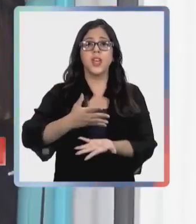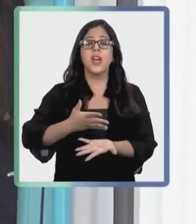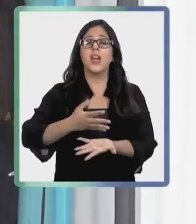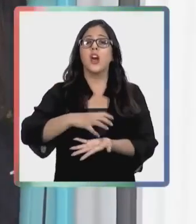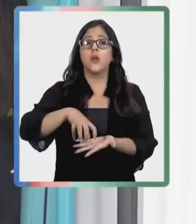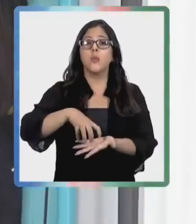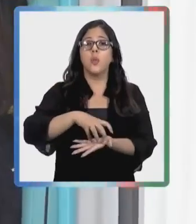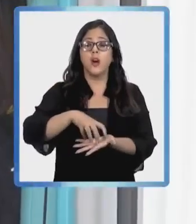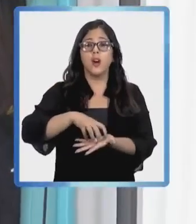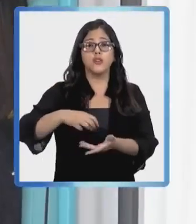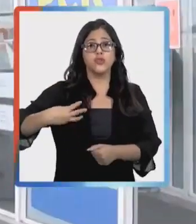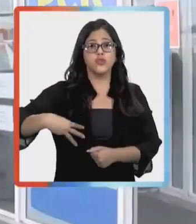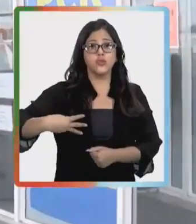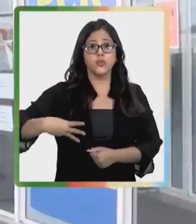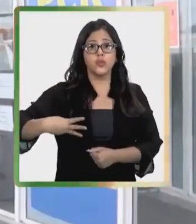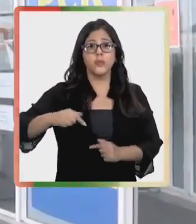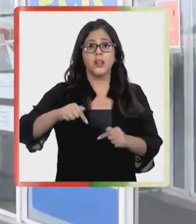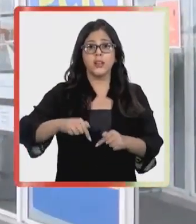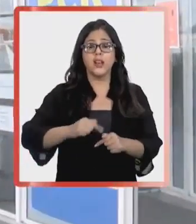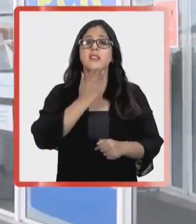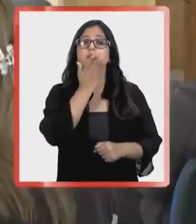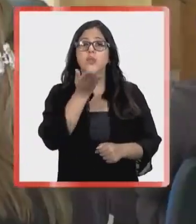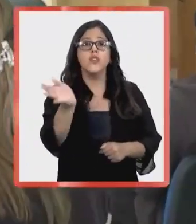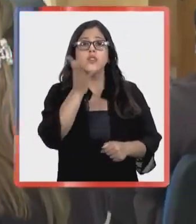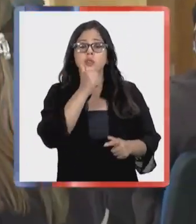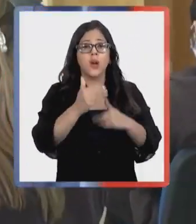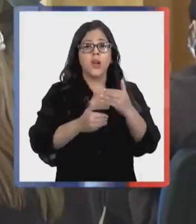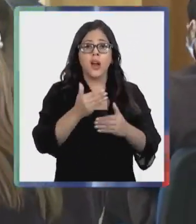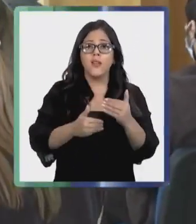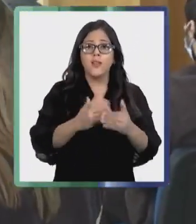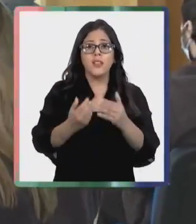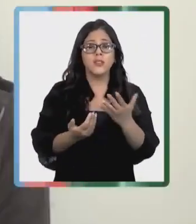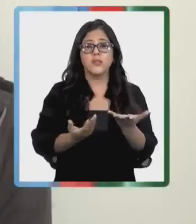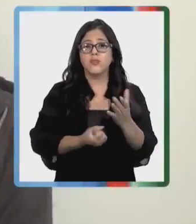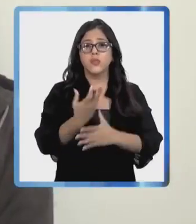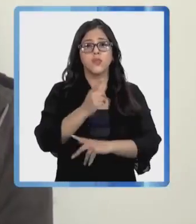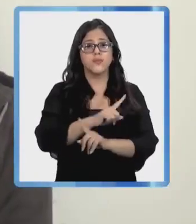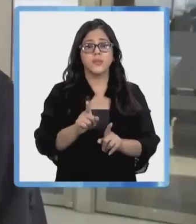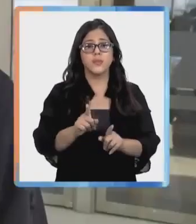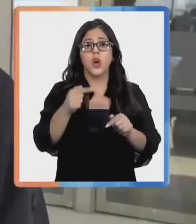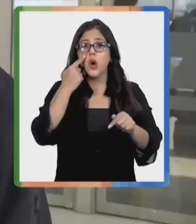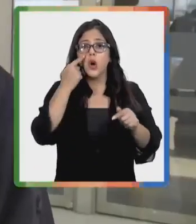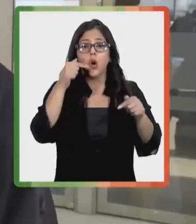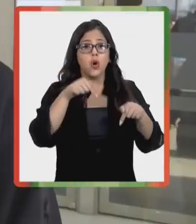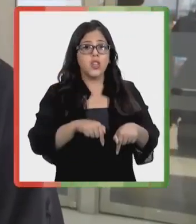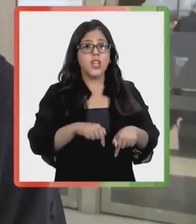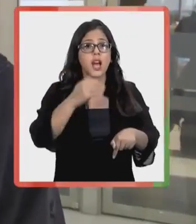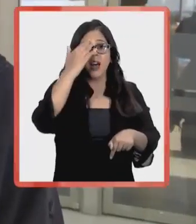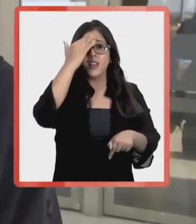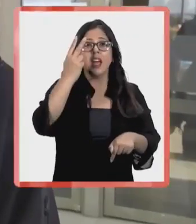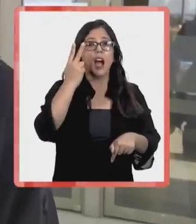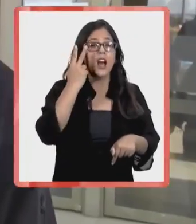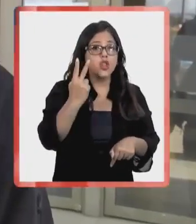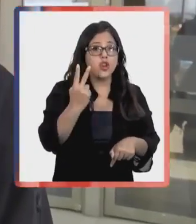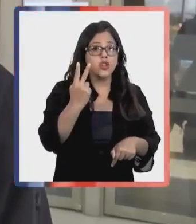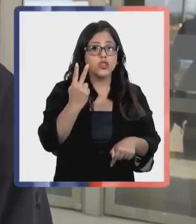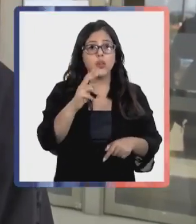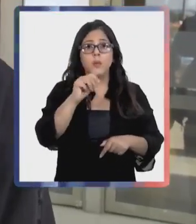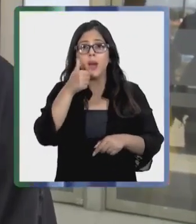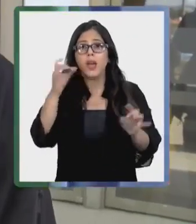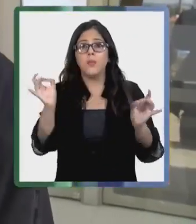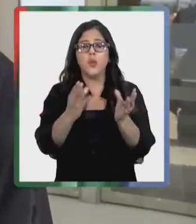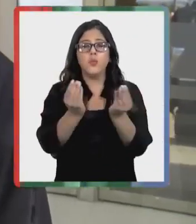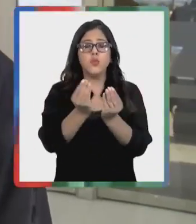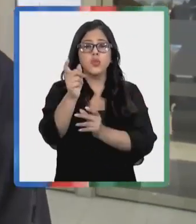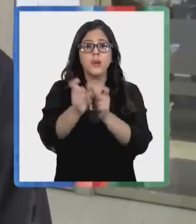Municipal de Punta Arenas. No se ha anunciado su implementación nuevamente. Hoy estamos a día 2. Mañana lo más seguro es que